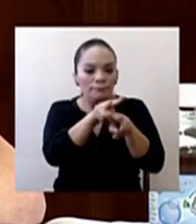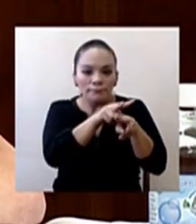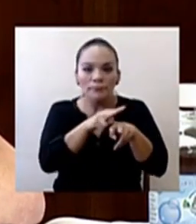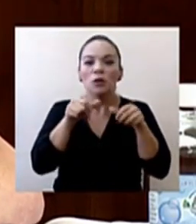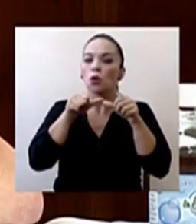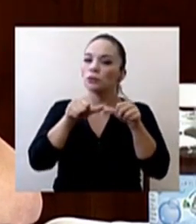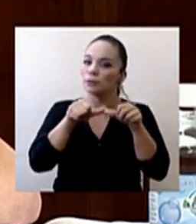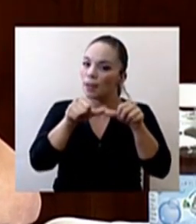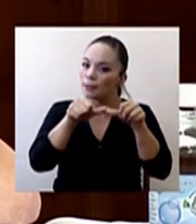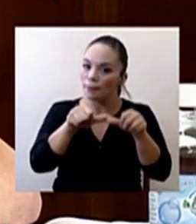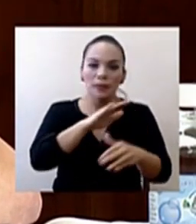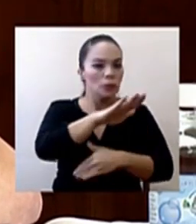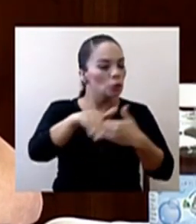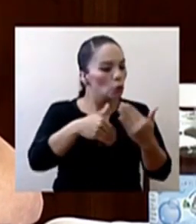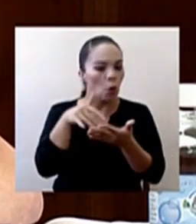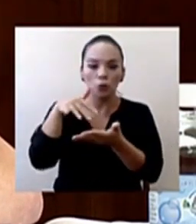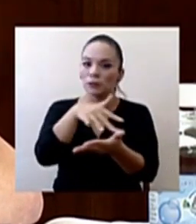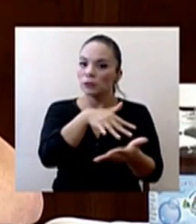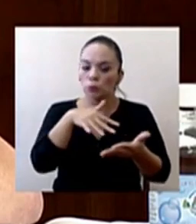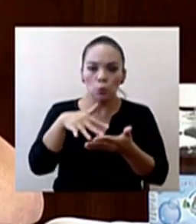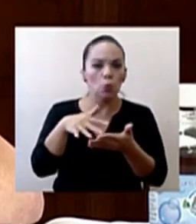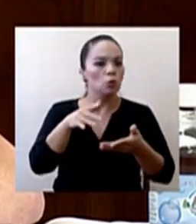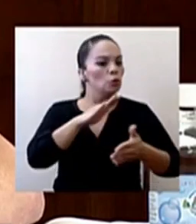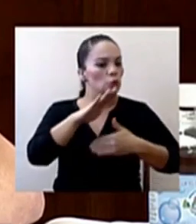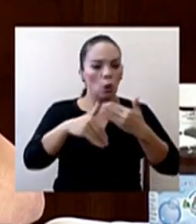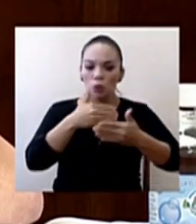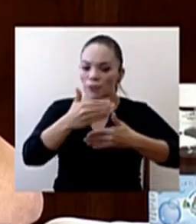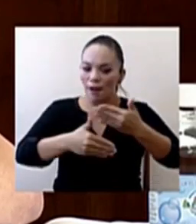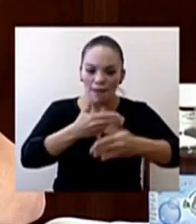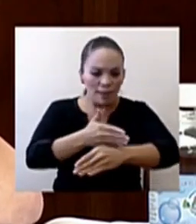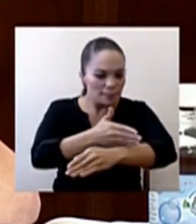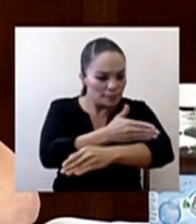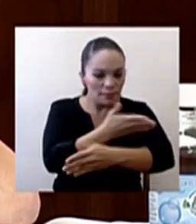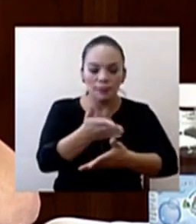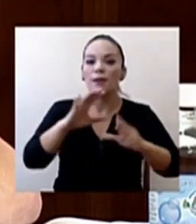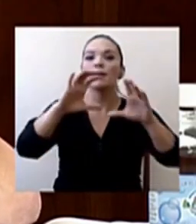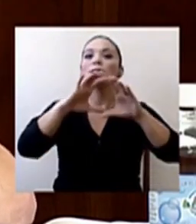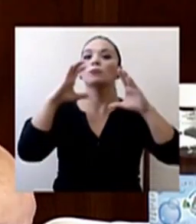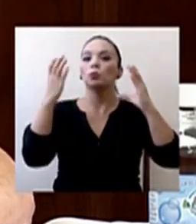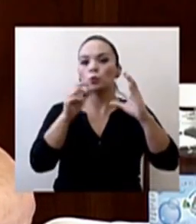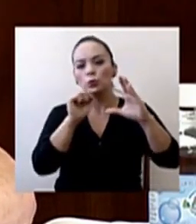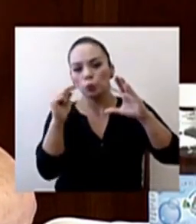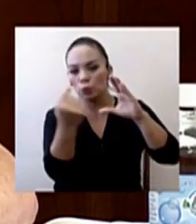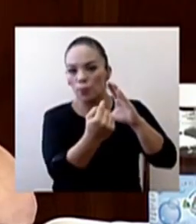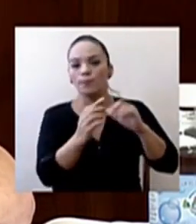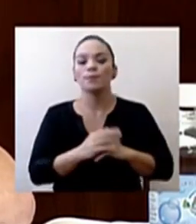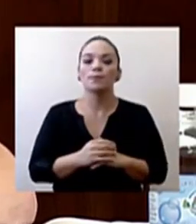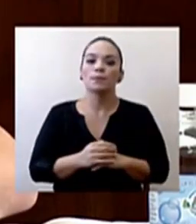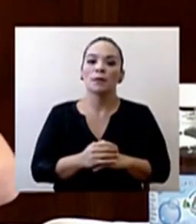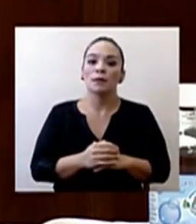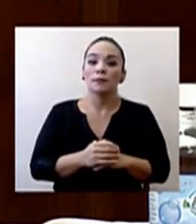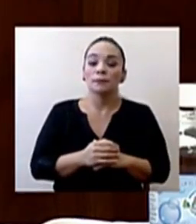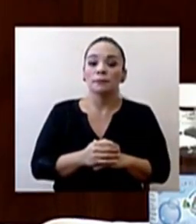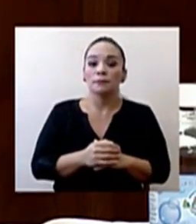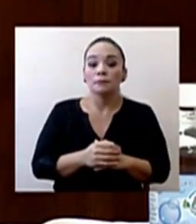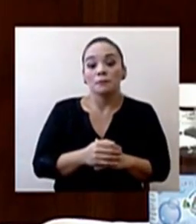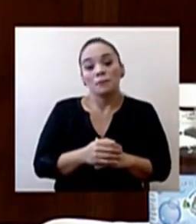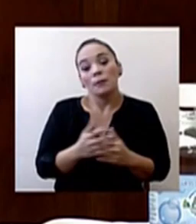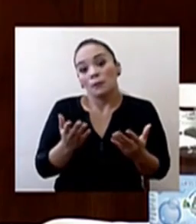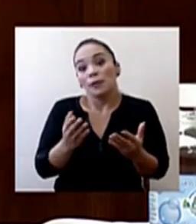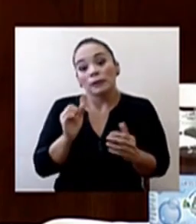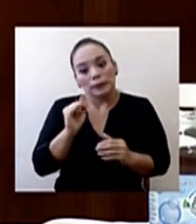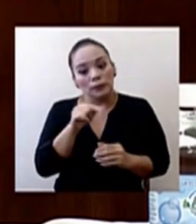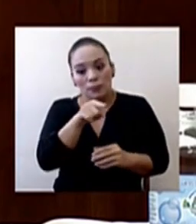constantemente todos los estudios y avances que se desarrollan a nivel mundial y de ser necesarios y efectivos, por supuesto,